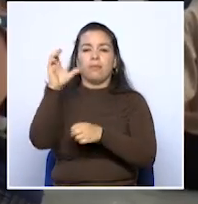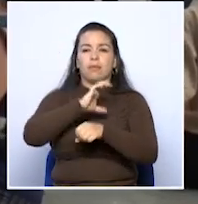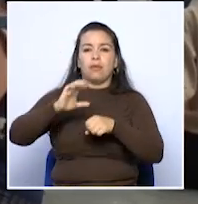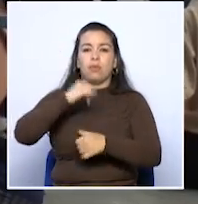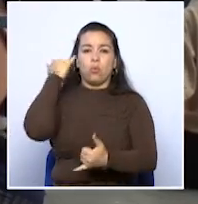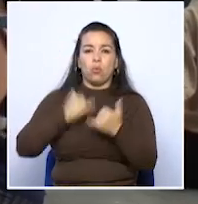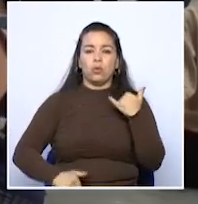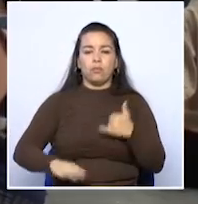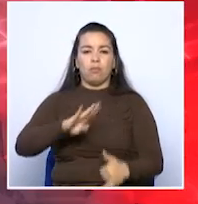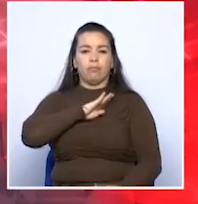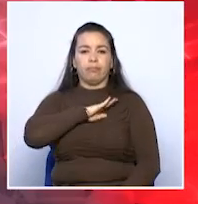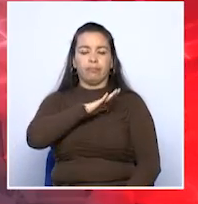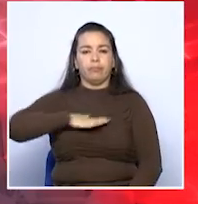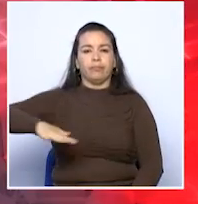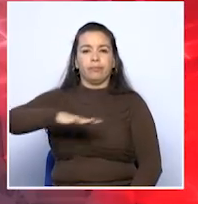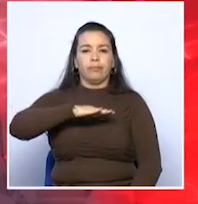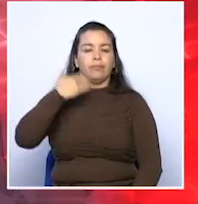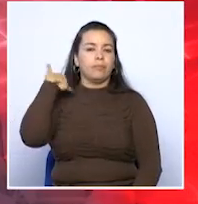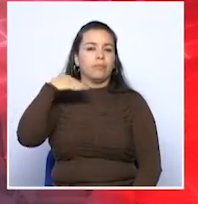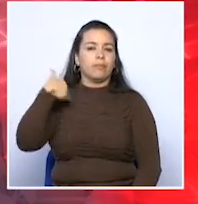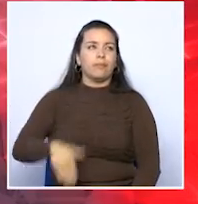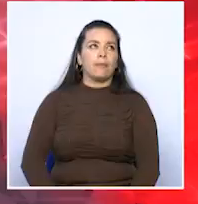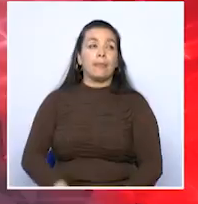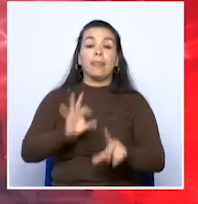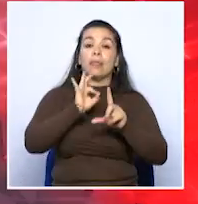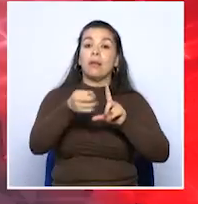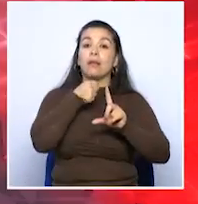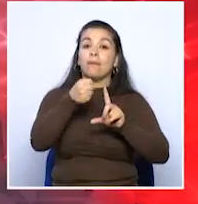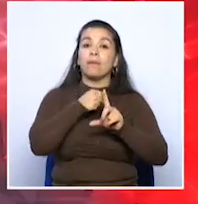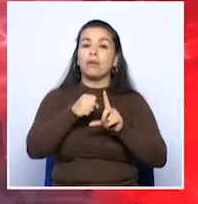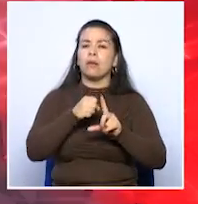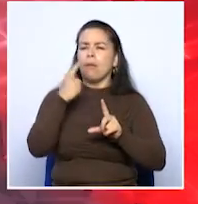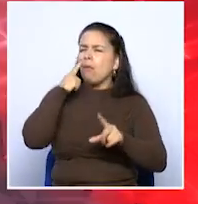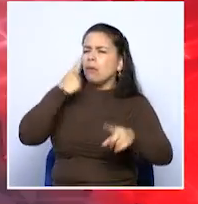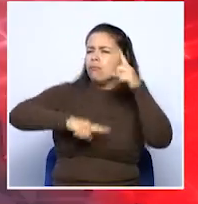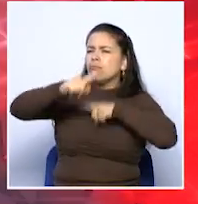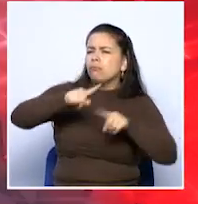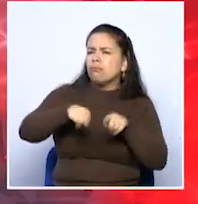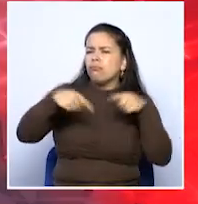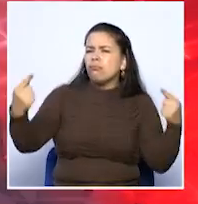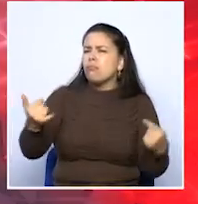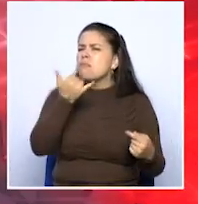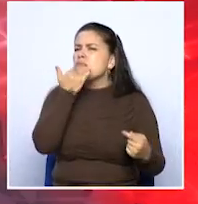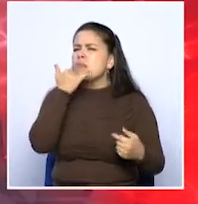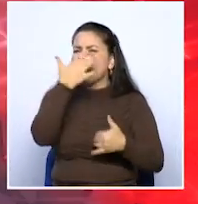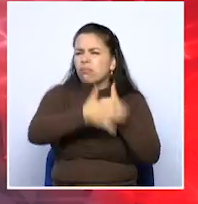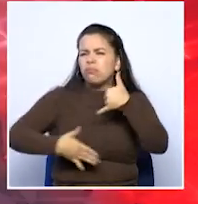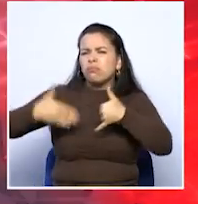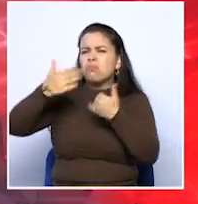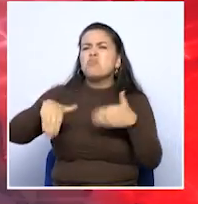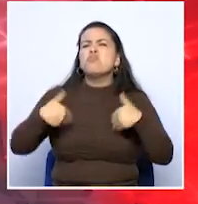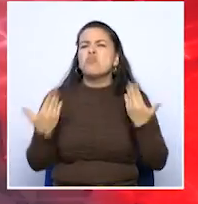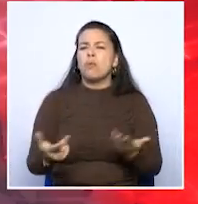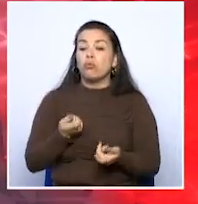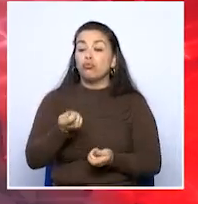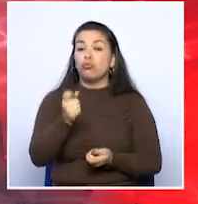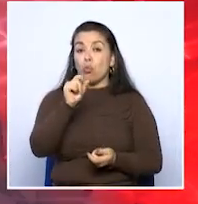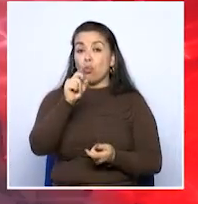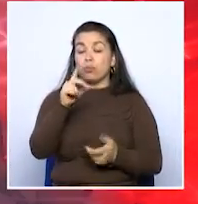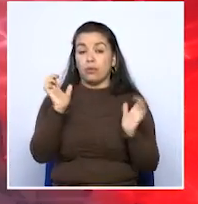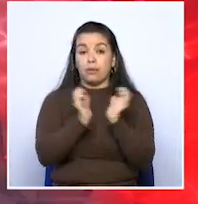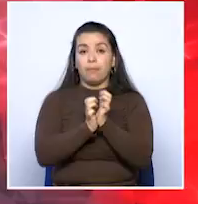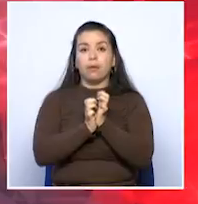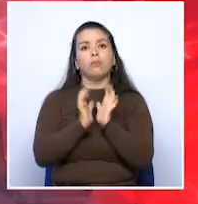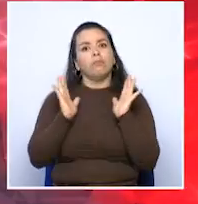plaza de Bolívar de Armenia. En Telecafé Noticias los contextualizamos de lo que se está viviendo en el país. Este 11 de mayo se